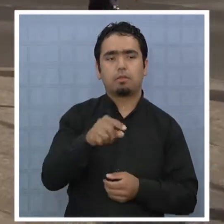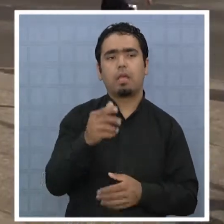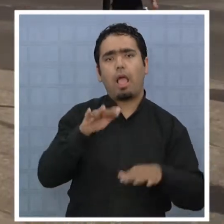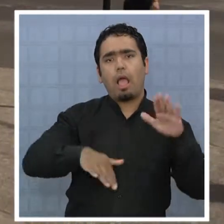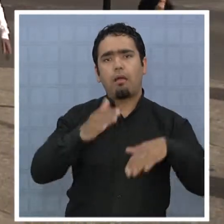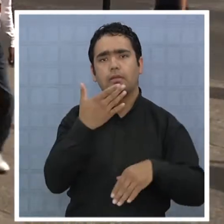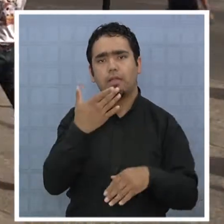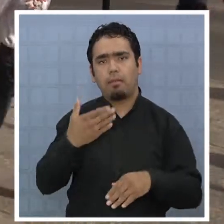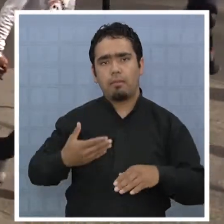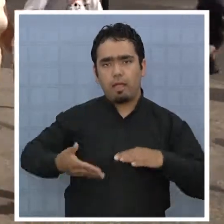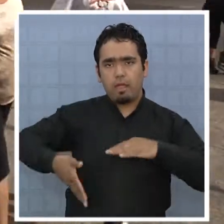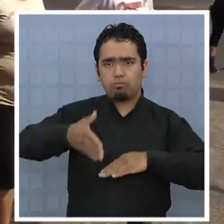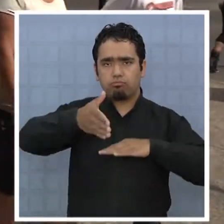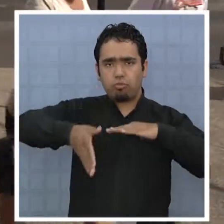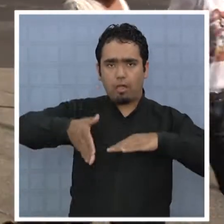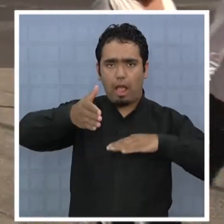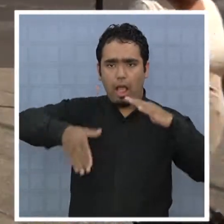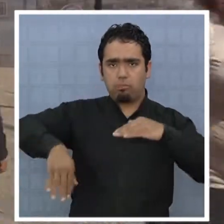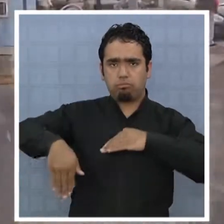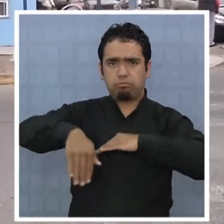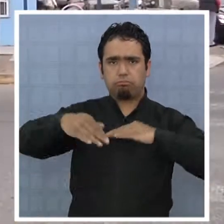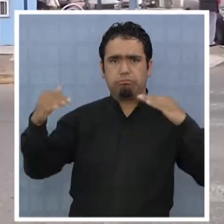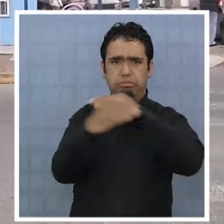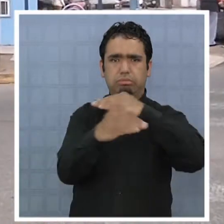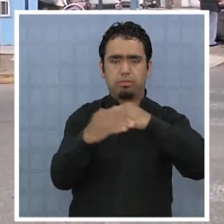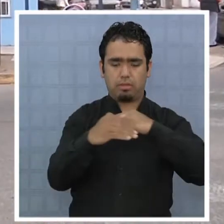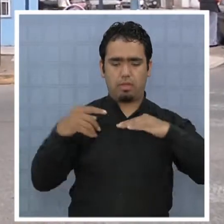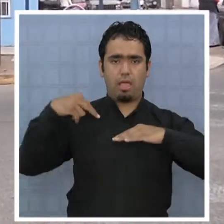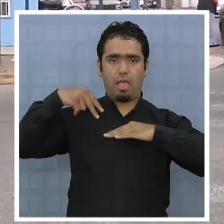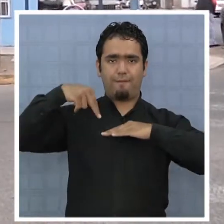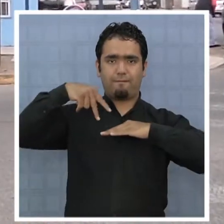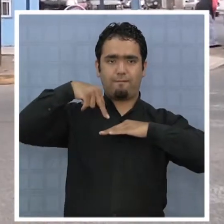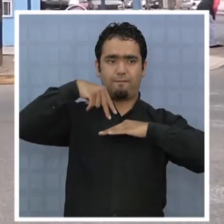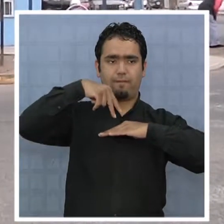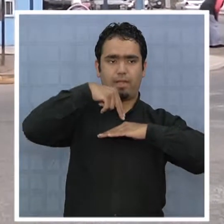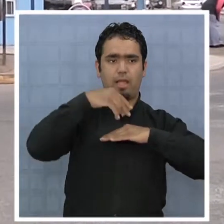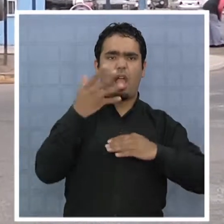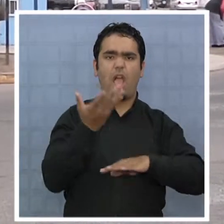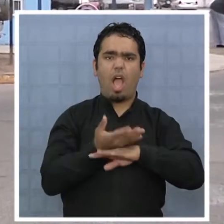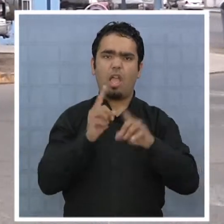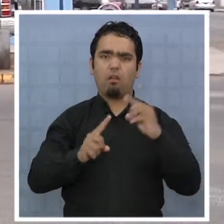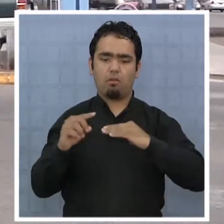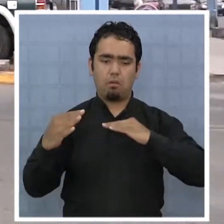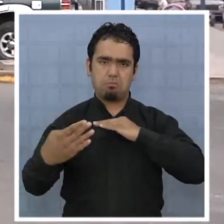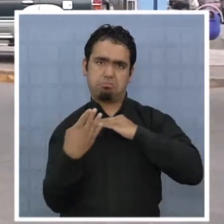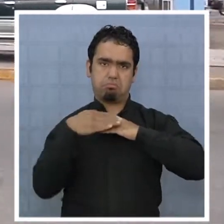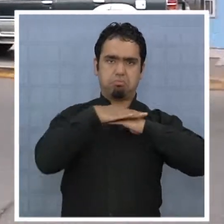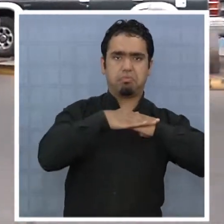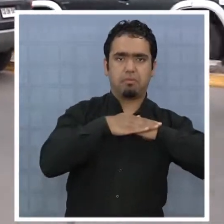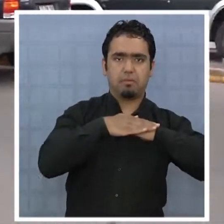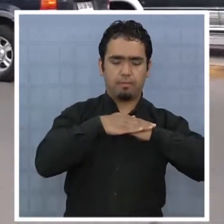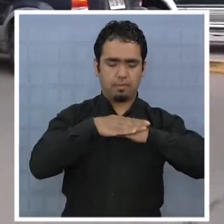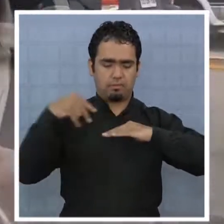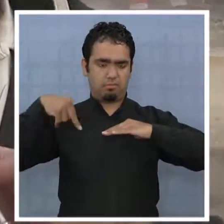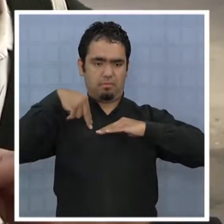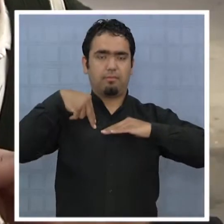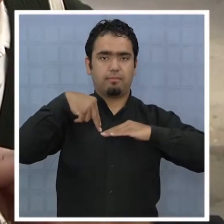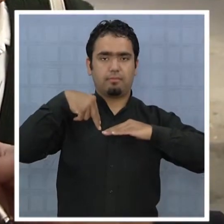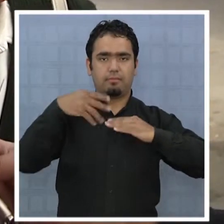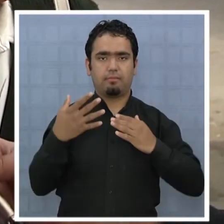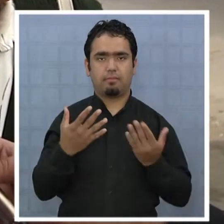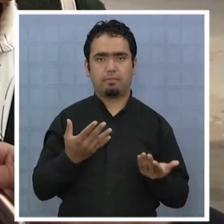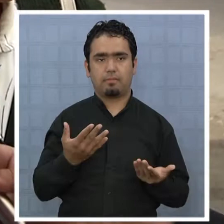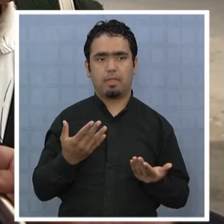por las veredas también puede ser peligroso, debido a la gran cantidad de autos que se estacionan en cualquier parte. Hay algunos que suelen